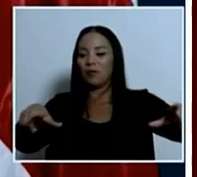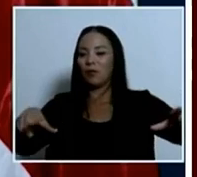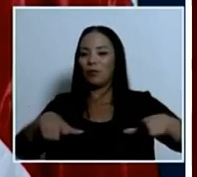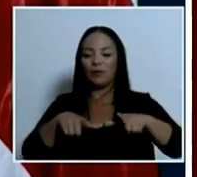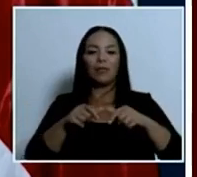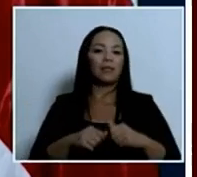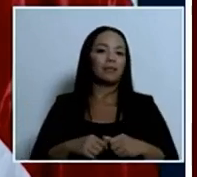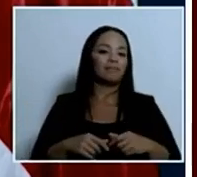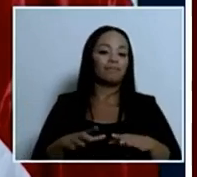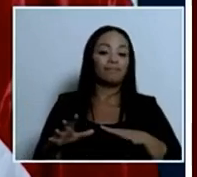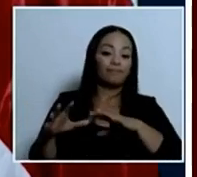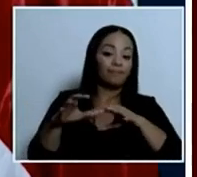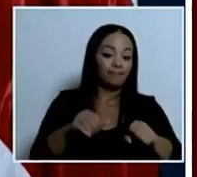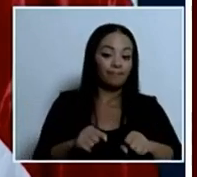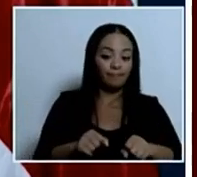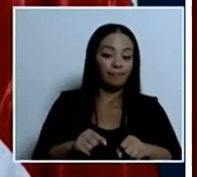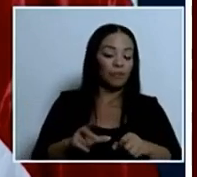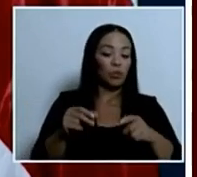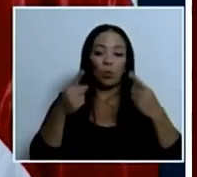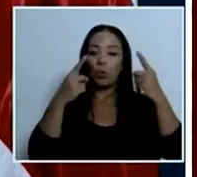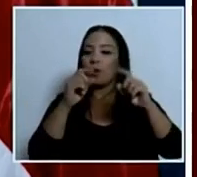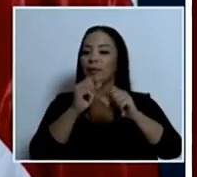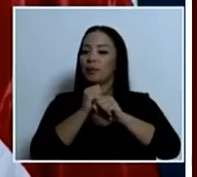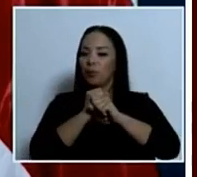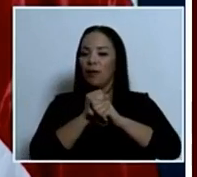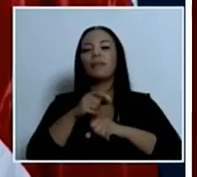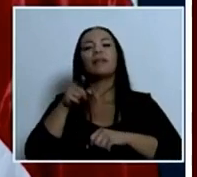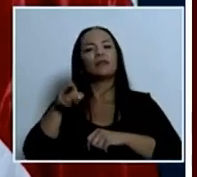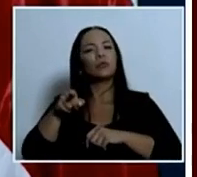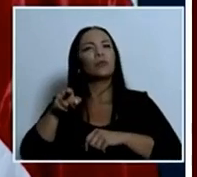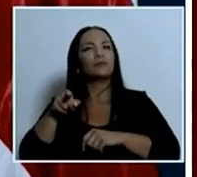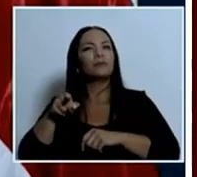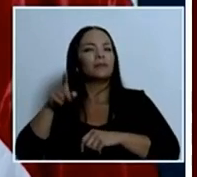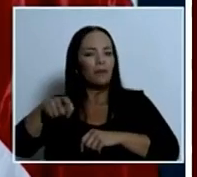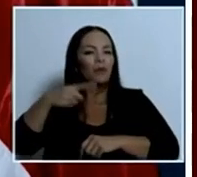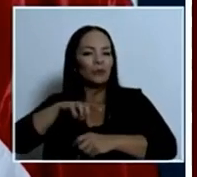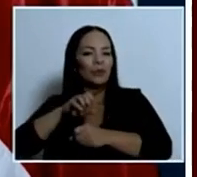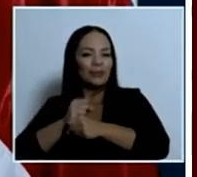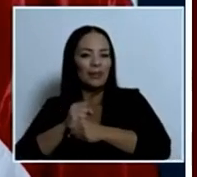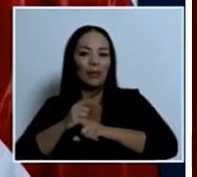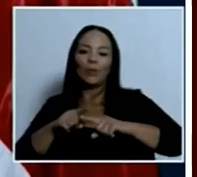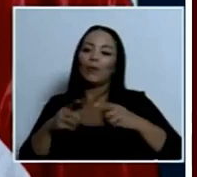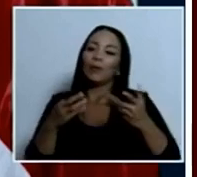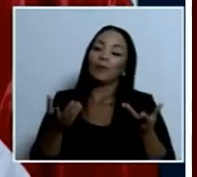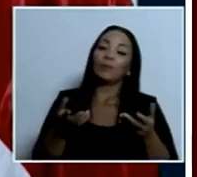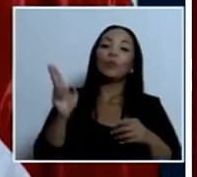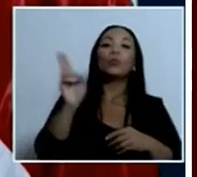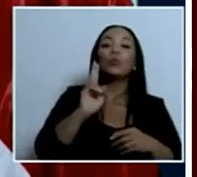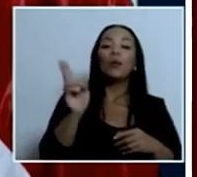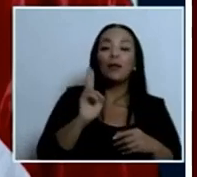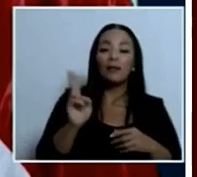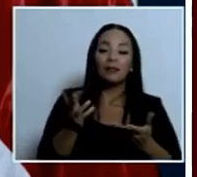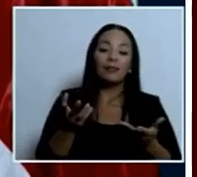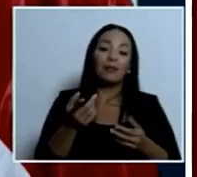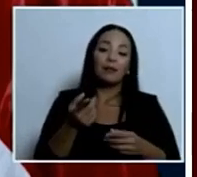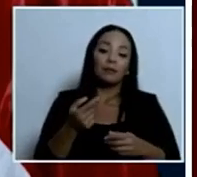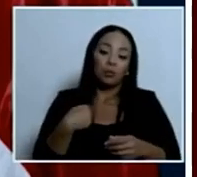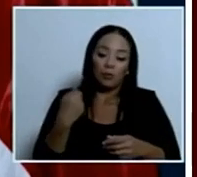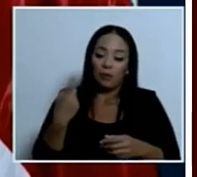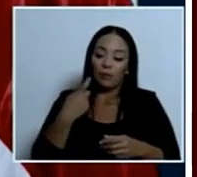seguridad hay que hacerlo pero es importante lo urgente es lo que acabamos de mencionar y que yo